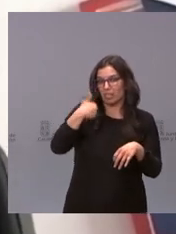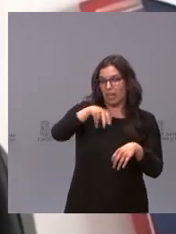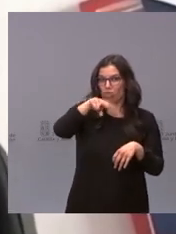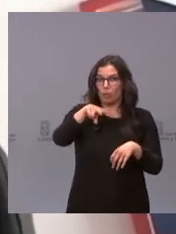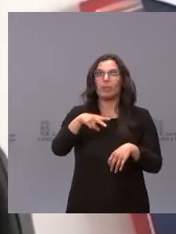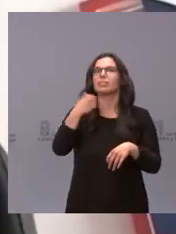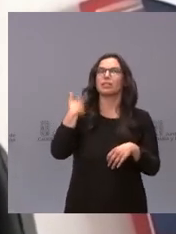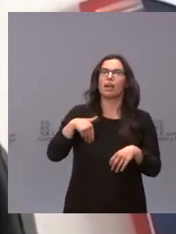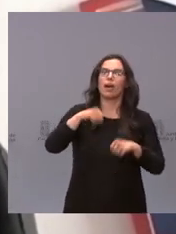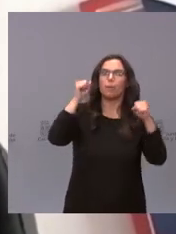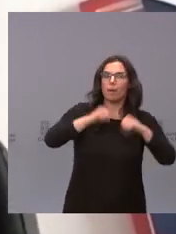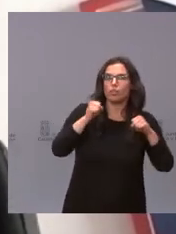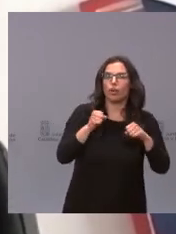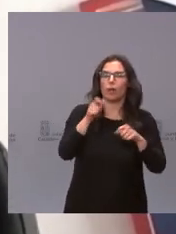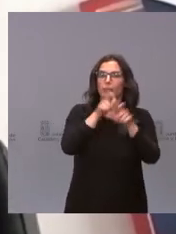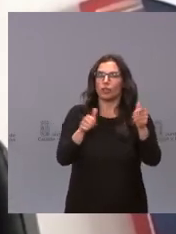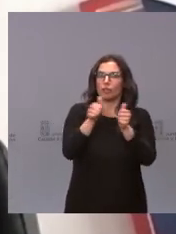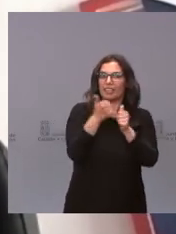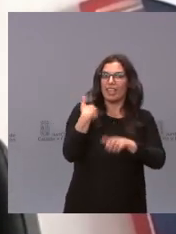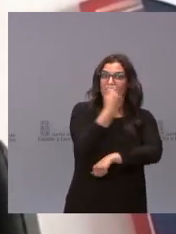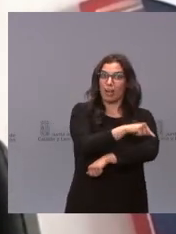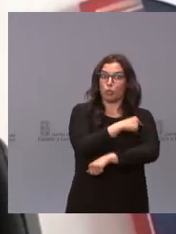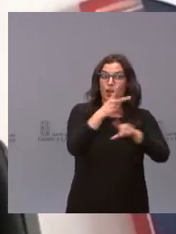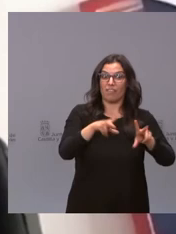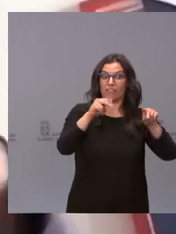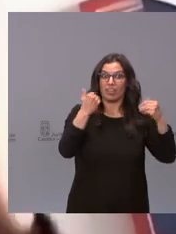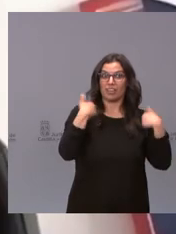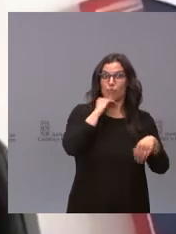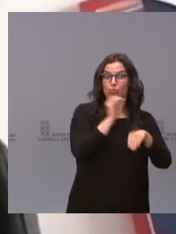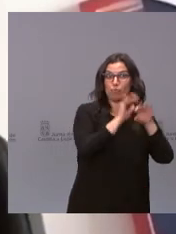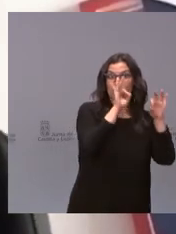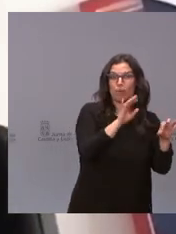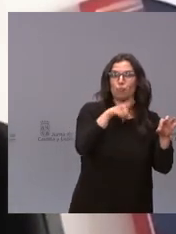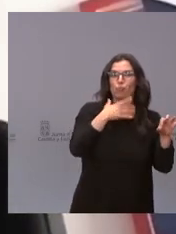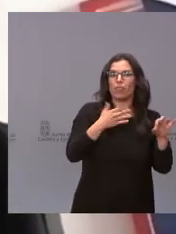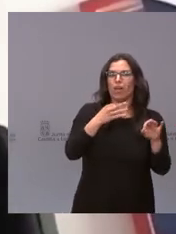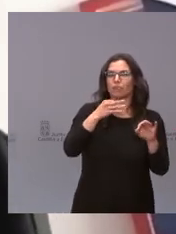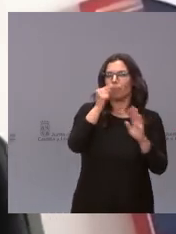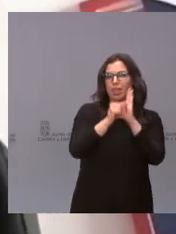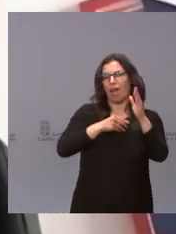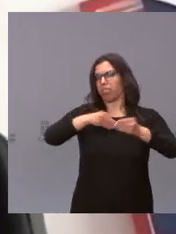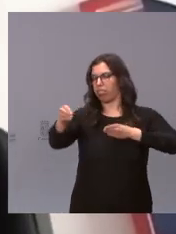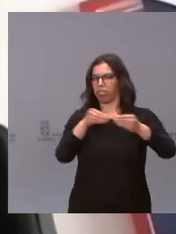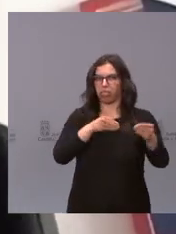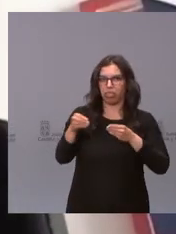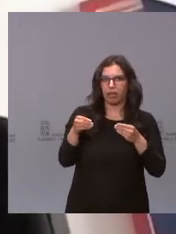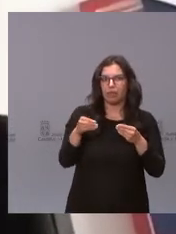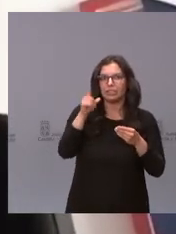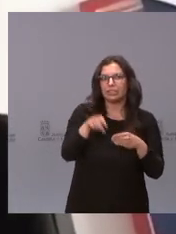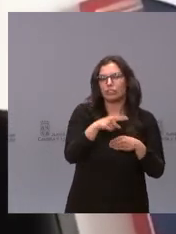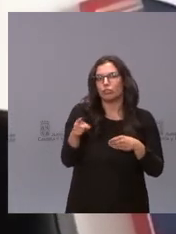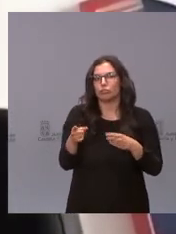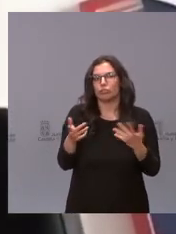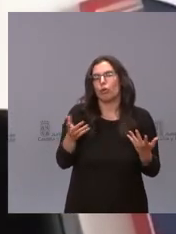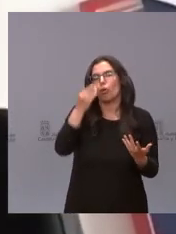mayores a los dependientes inmunizados las medidas se relajen drásticamente por decirlo alguna manera o bueno ¿qué previsión hay